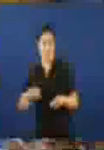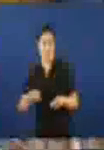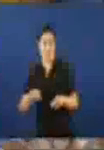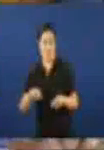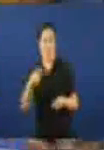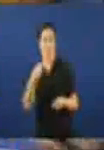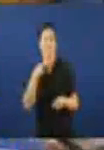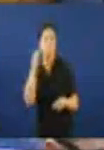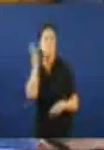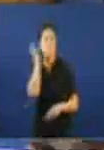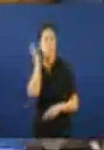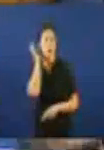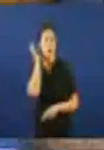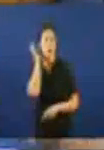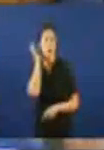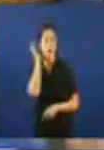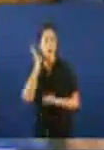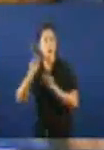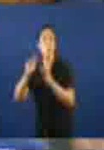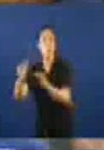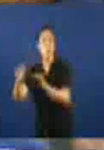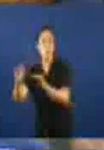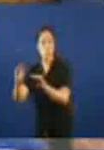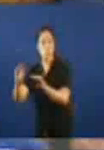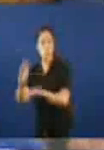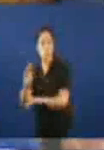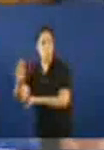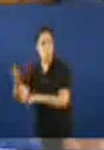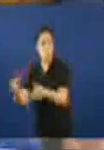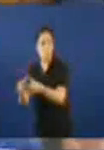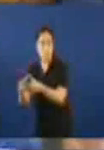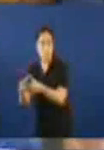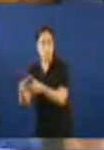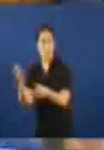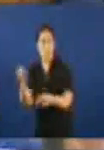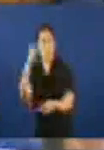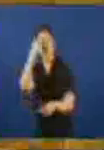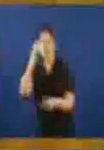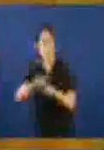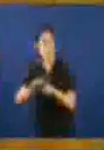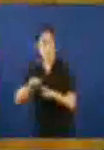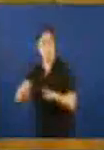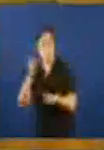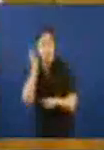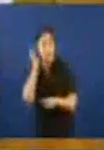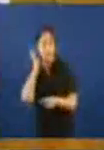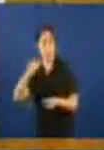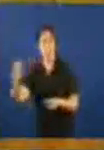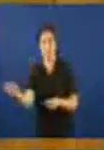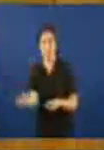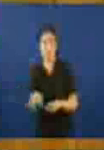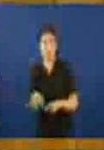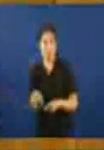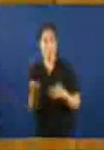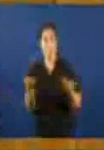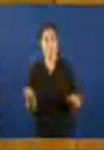Deputada do seu partido na Asamblea de Madrid e psicóloga etcétera, etcétera. Así que,